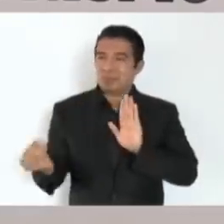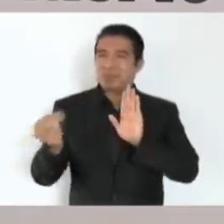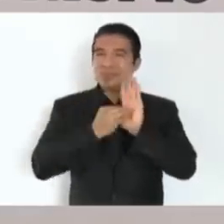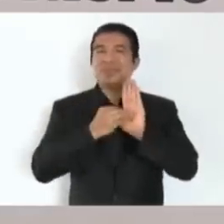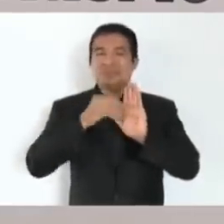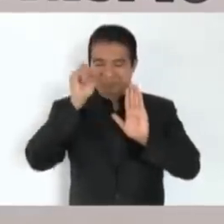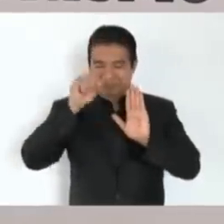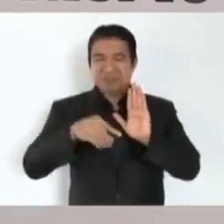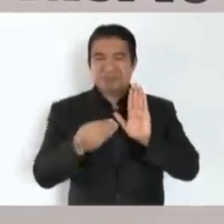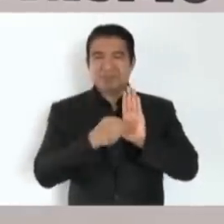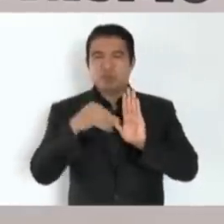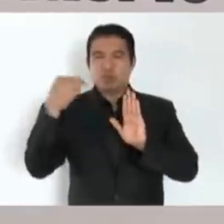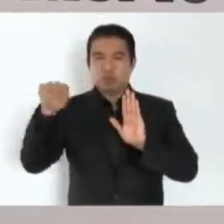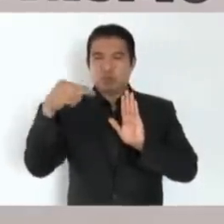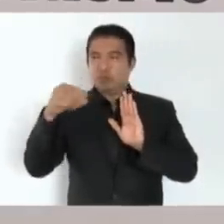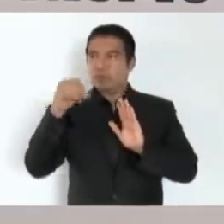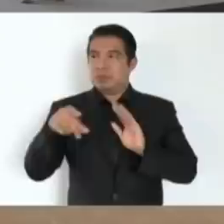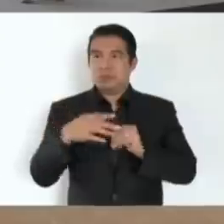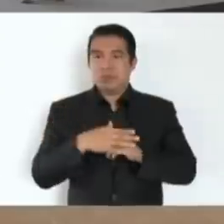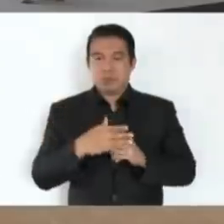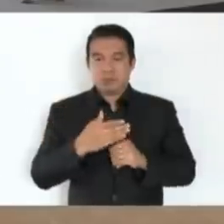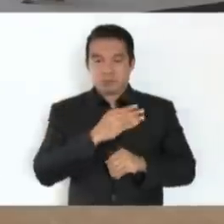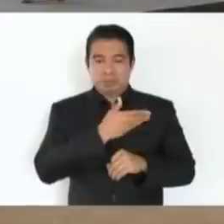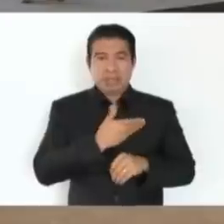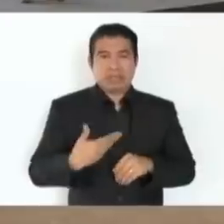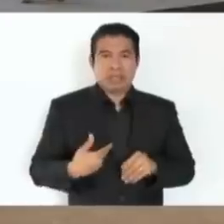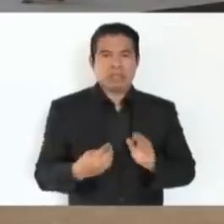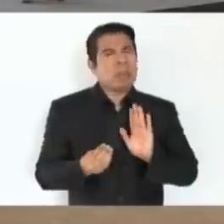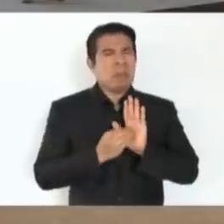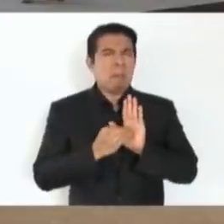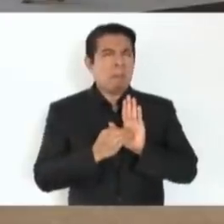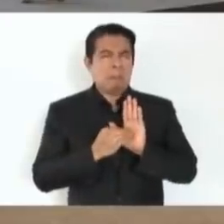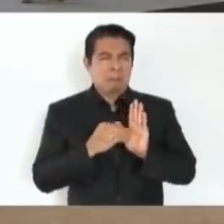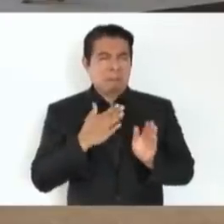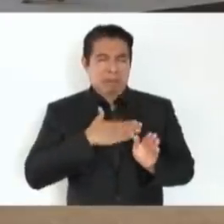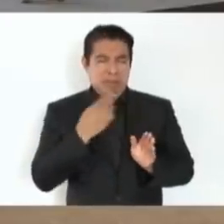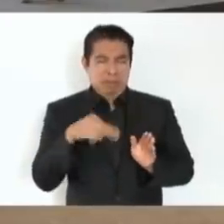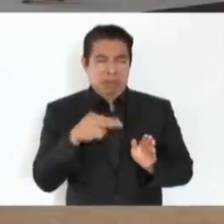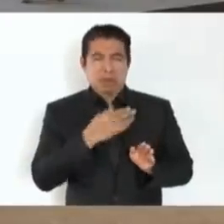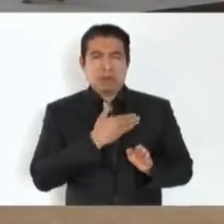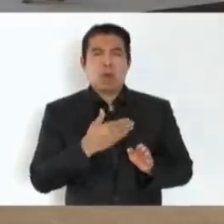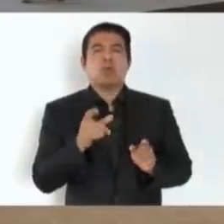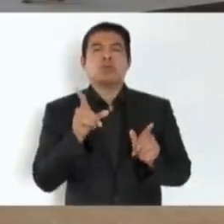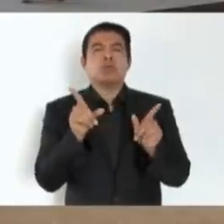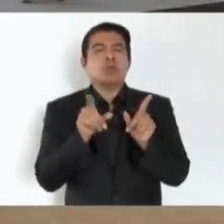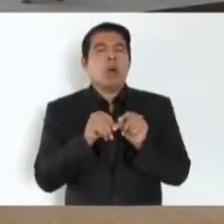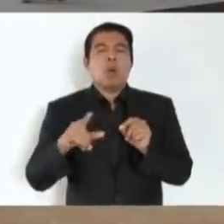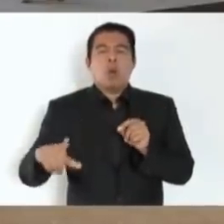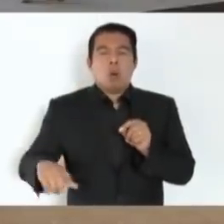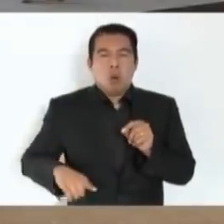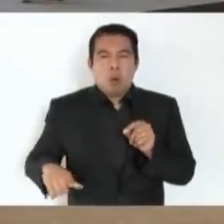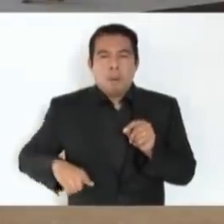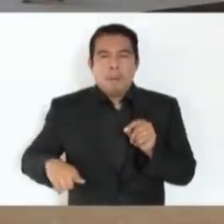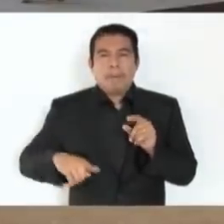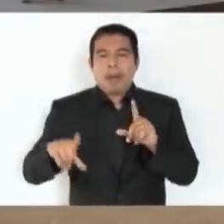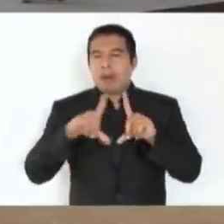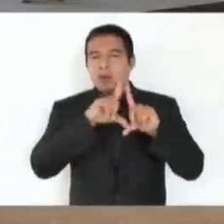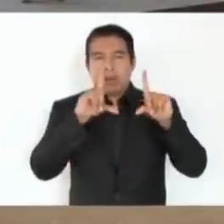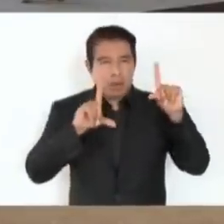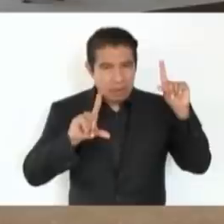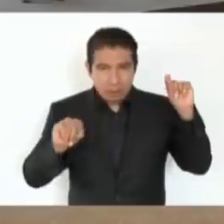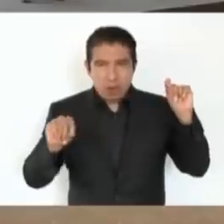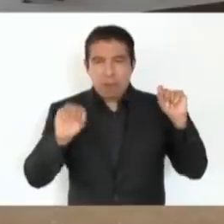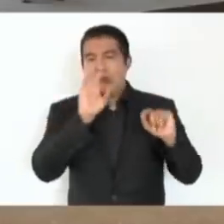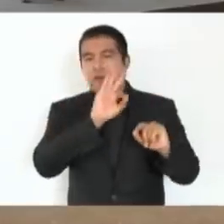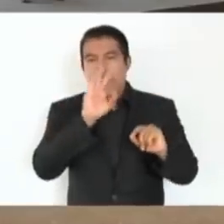empresa. No va a ir el nombre del presidente, nada más es gobierno de la República, la fecha